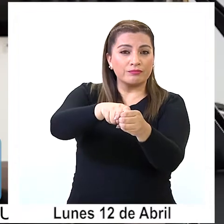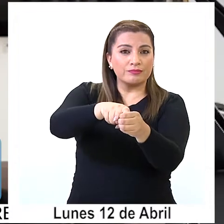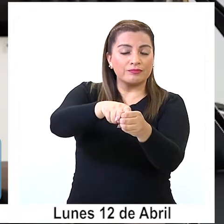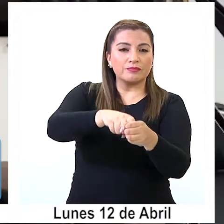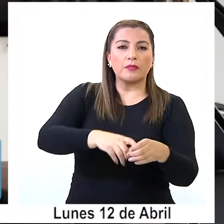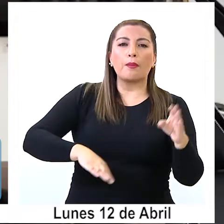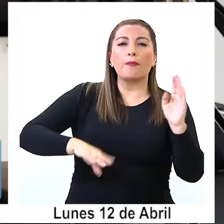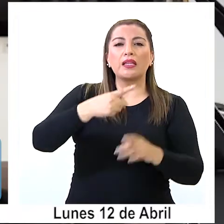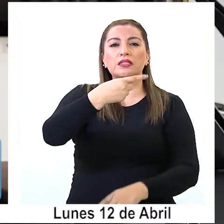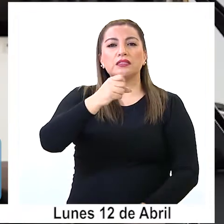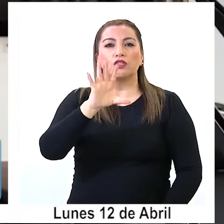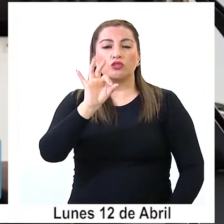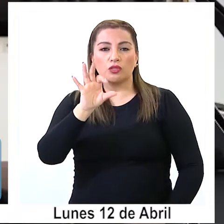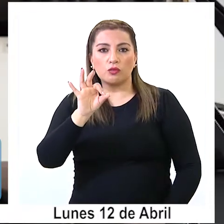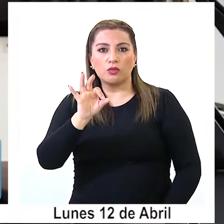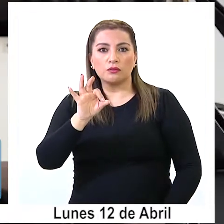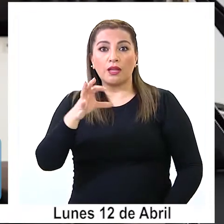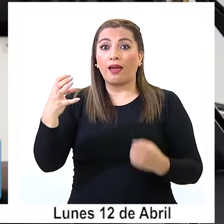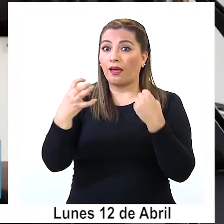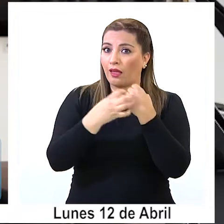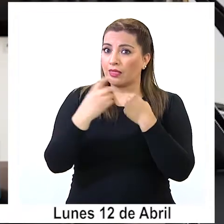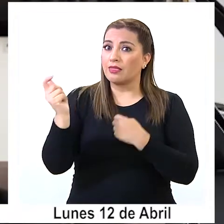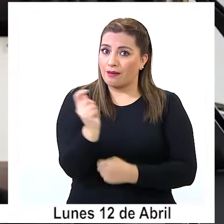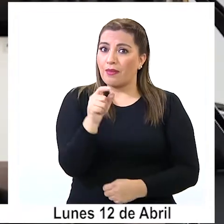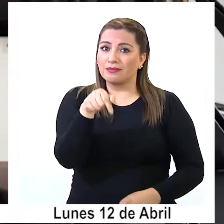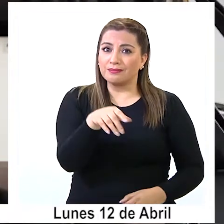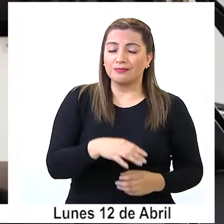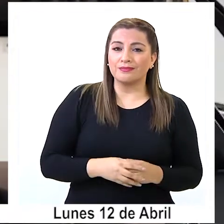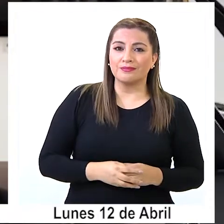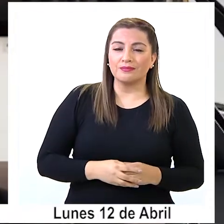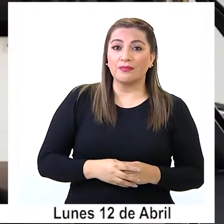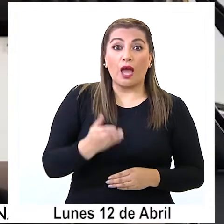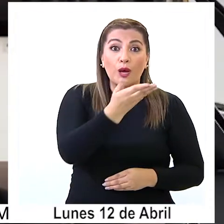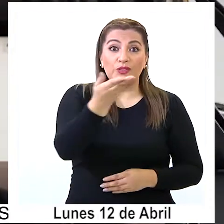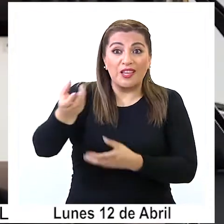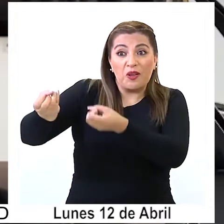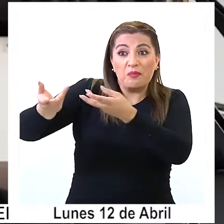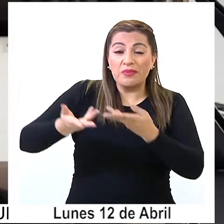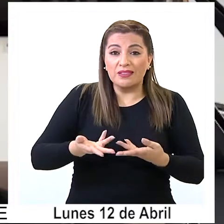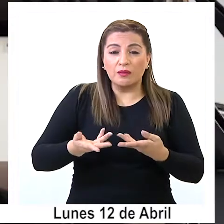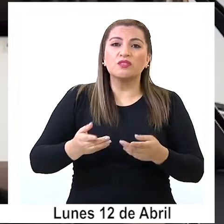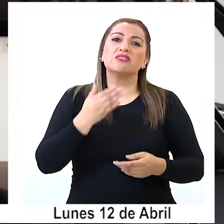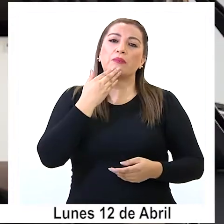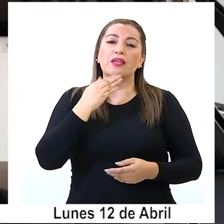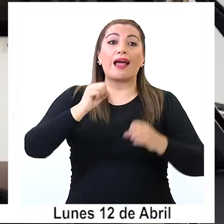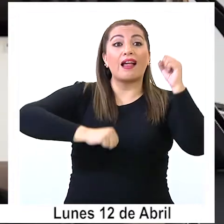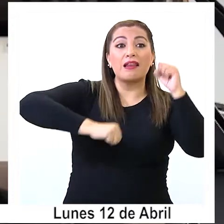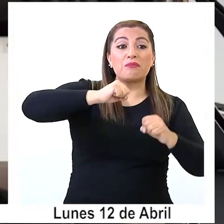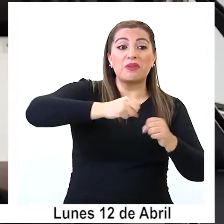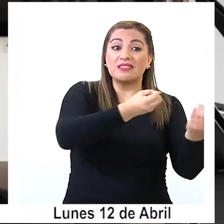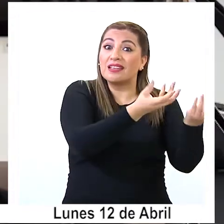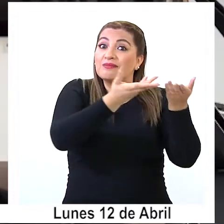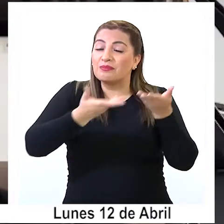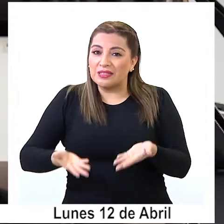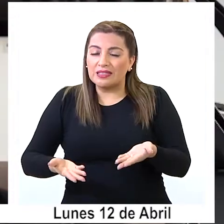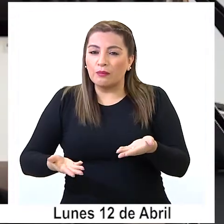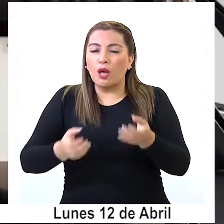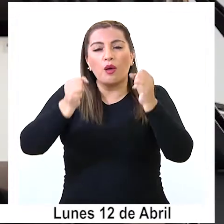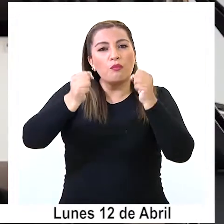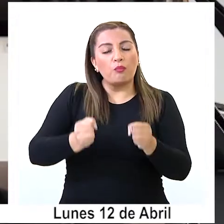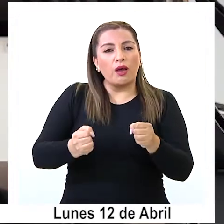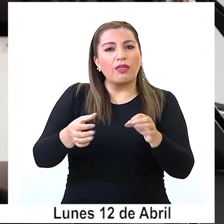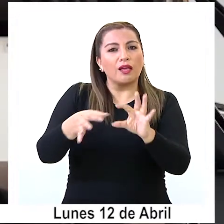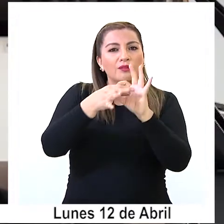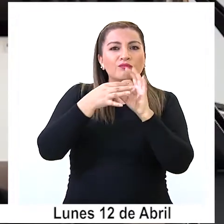más de 150 son de la región de Tarapacá. Invitamos entonces a las empresas locales y a los trabajadores a que